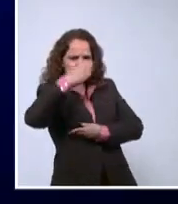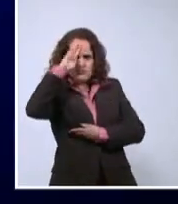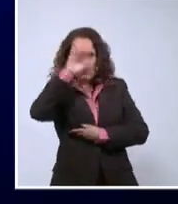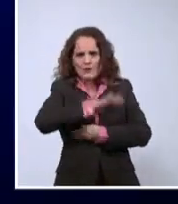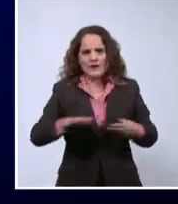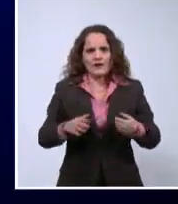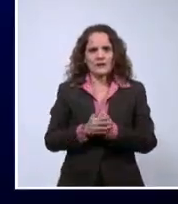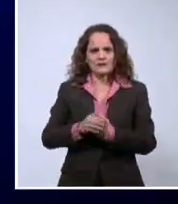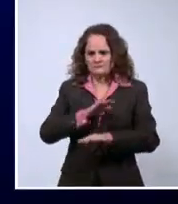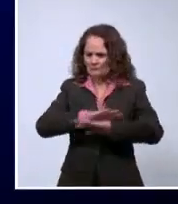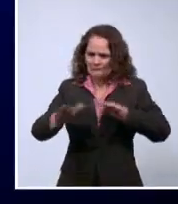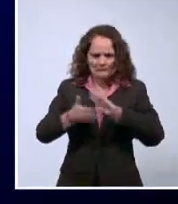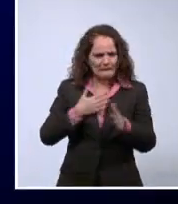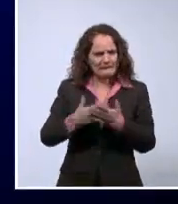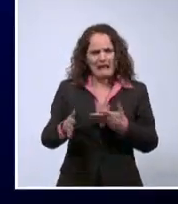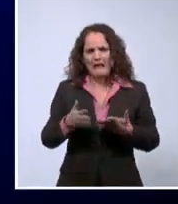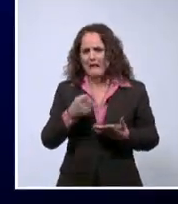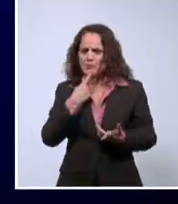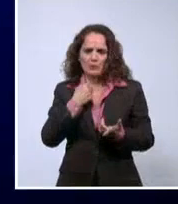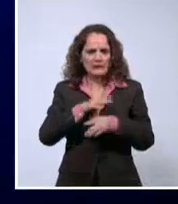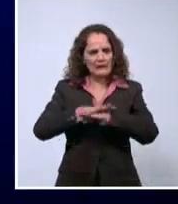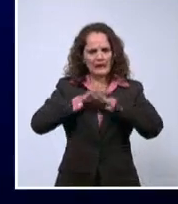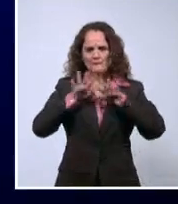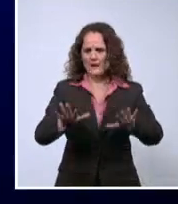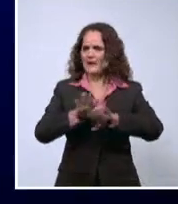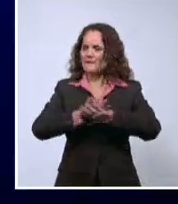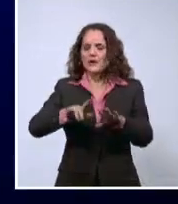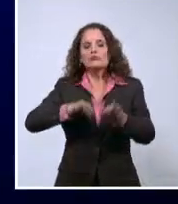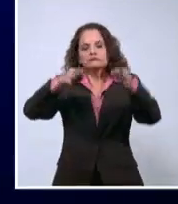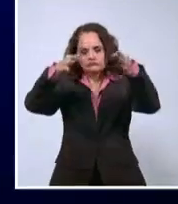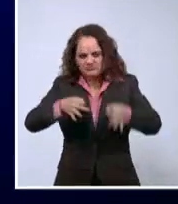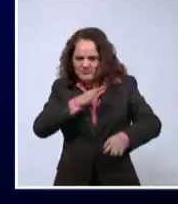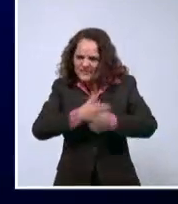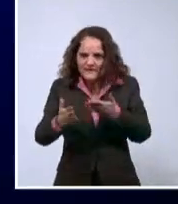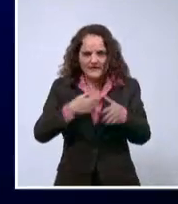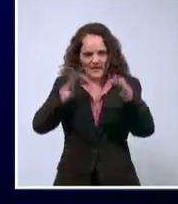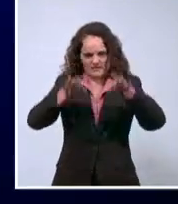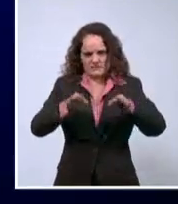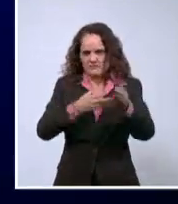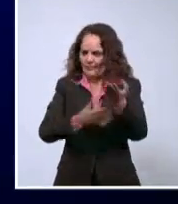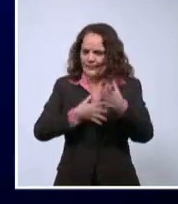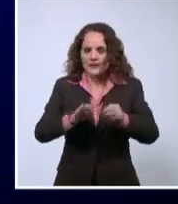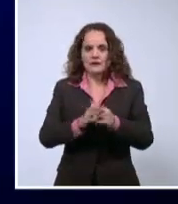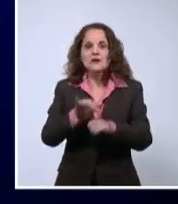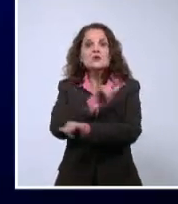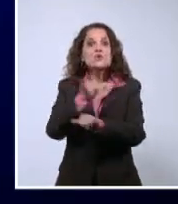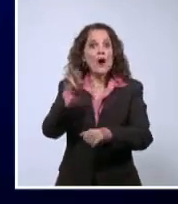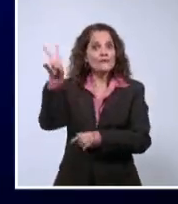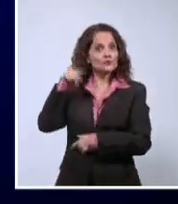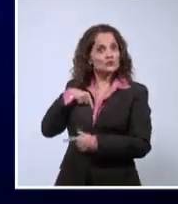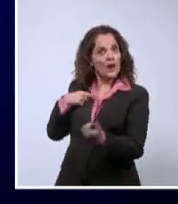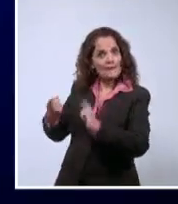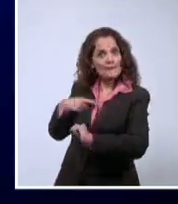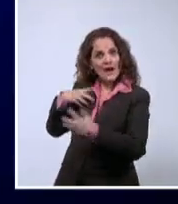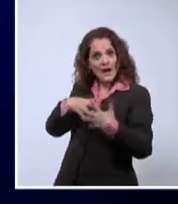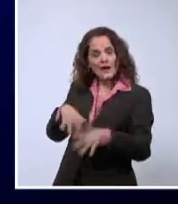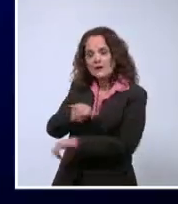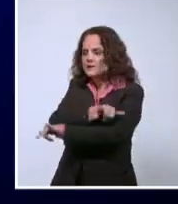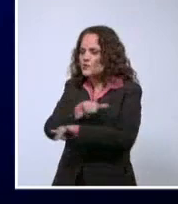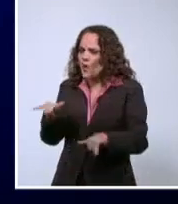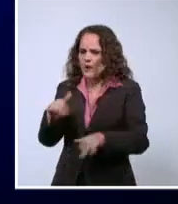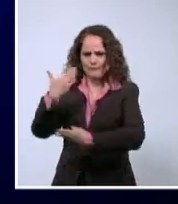a esta buena edad es de un parón de... No, si es parón, parón de verdad. Como lo hicieron con Venezuela en su momento, es que todo el mundo bloquea.